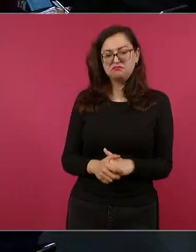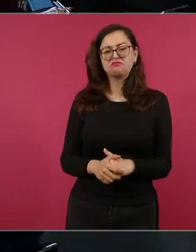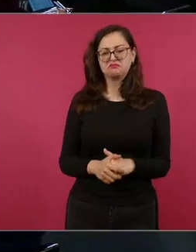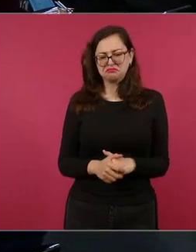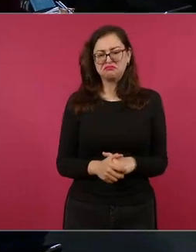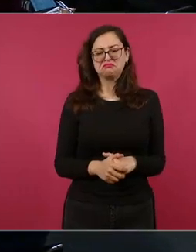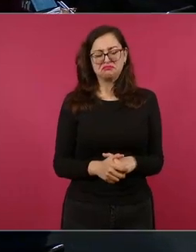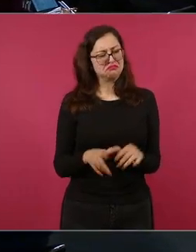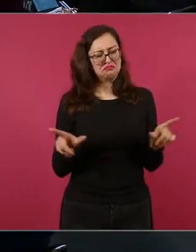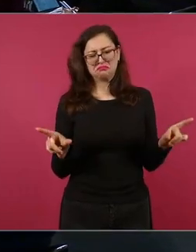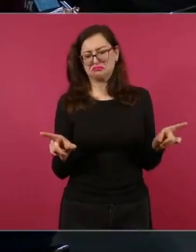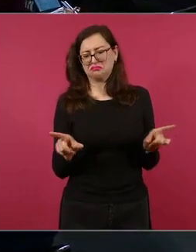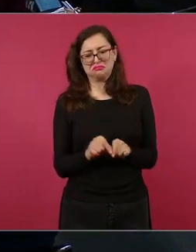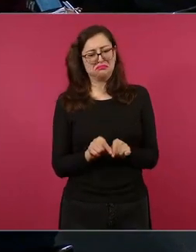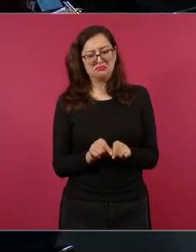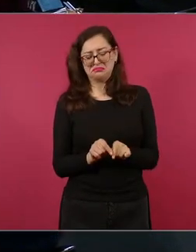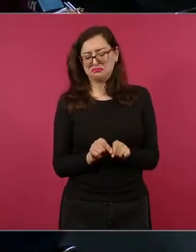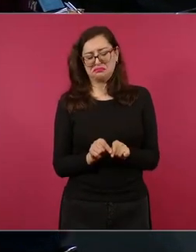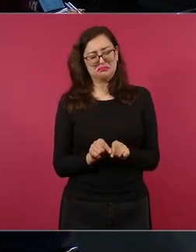cuartilla